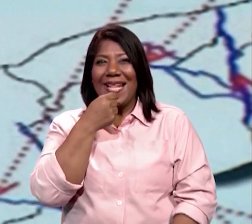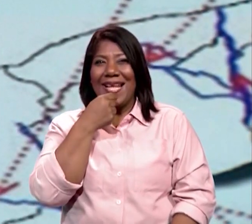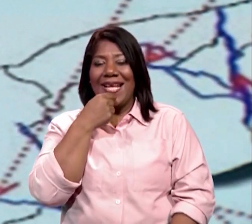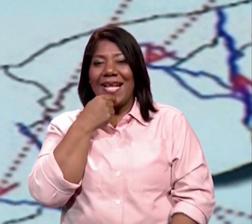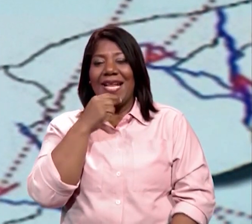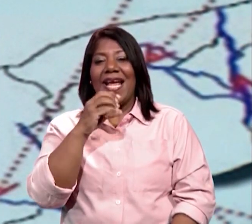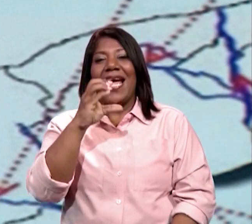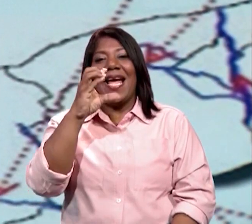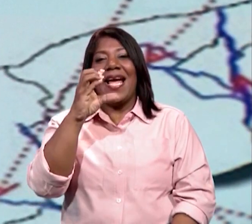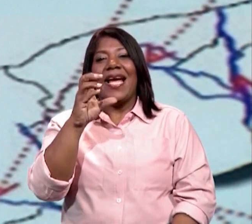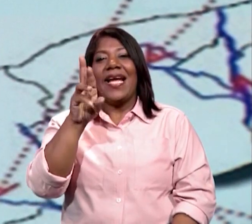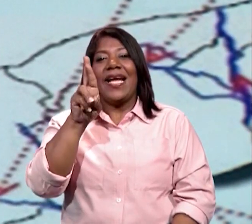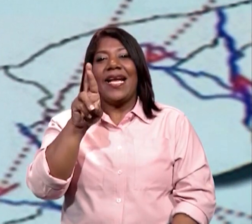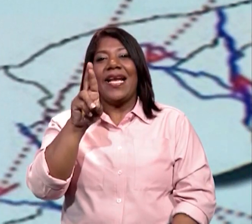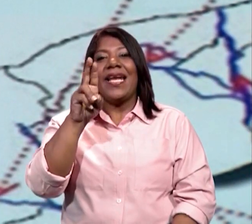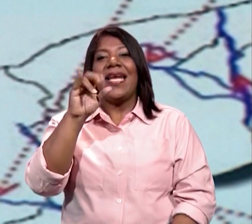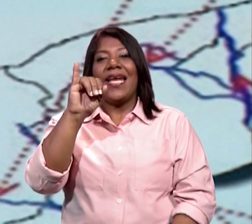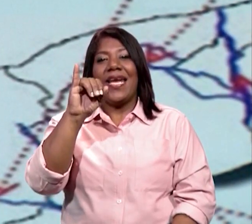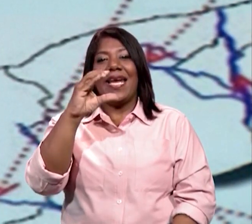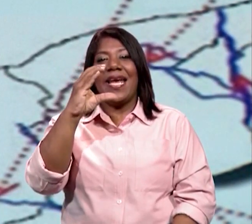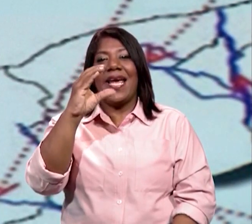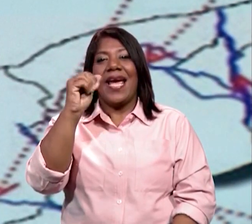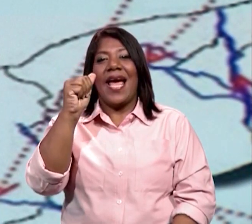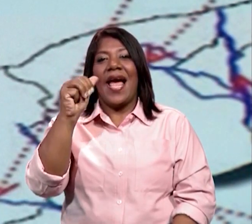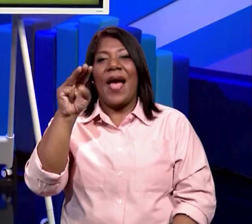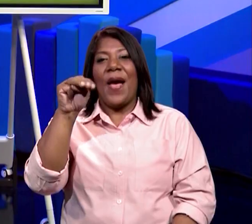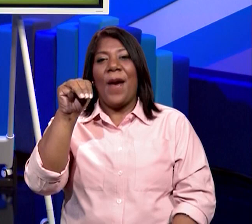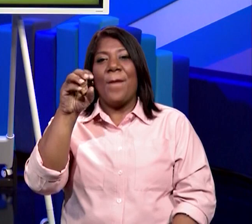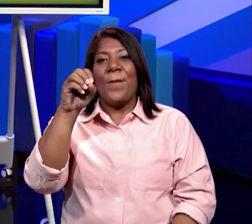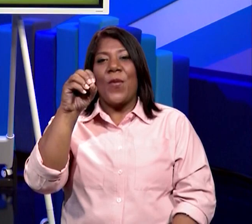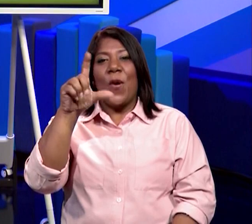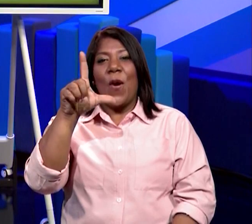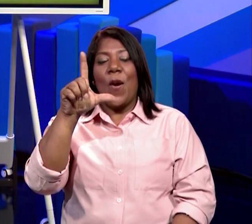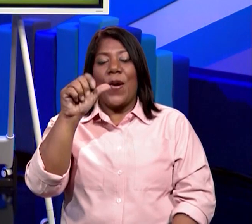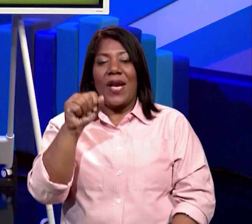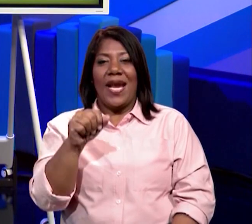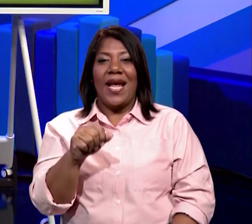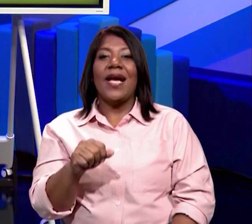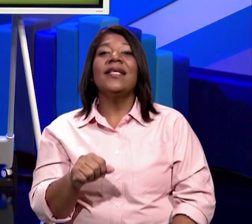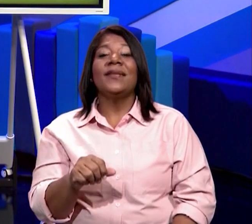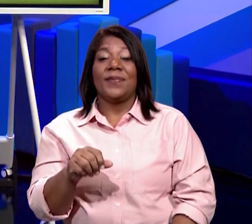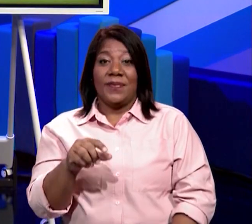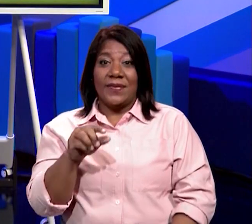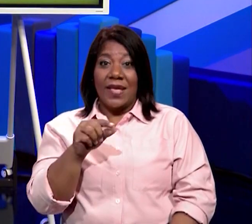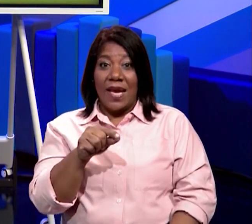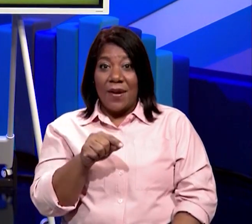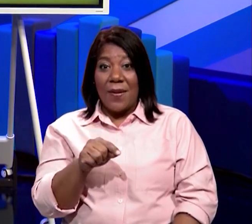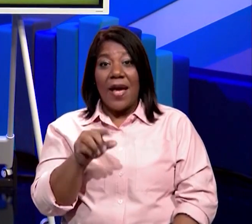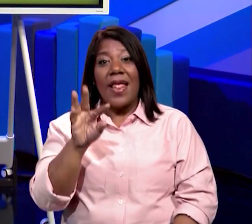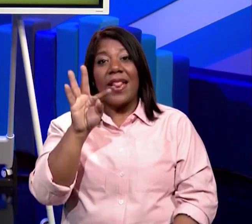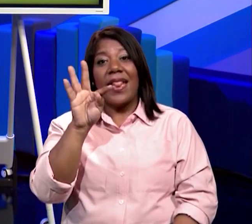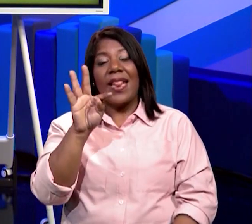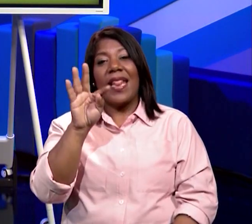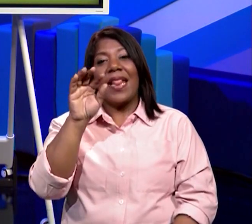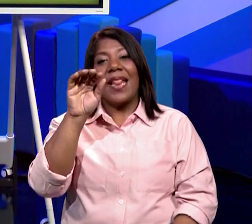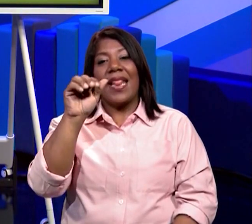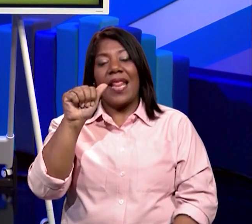Cricamola. También tenemos el río Tabasara.